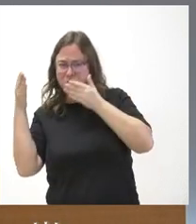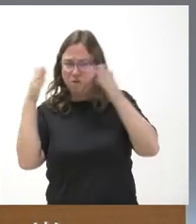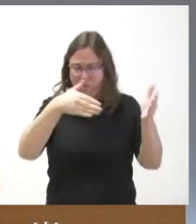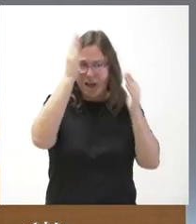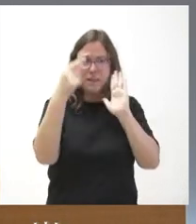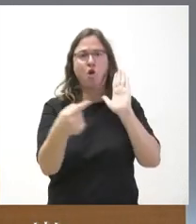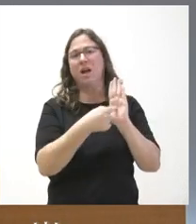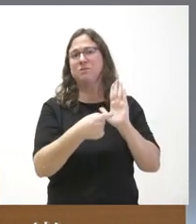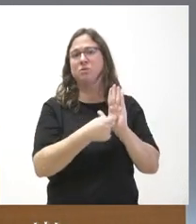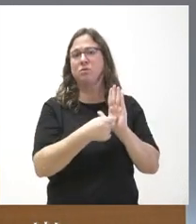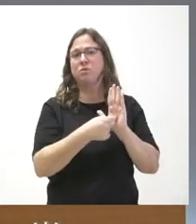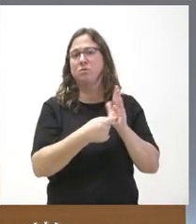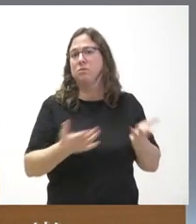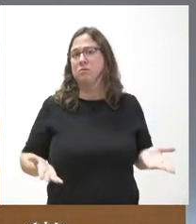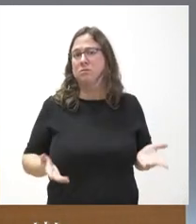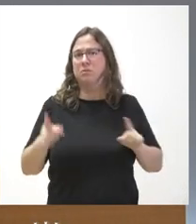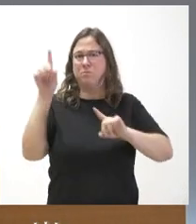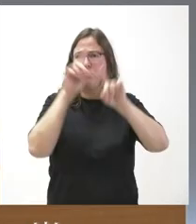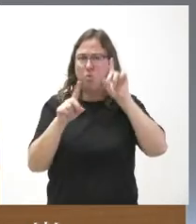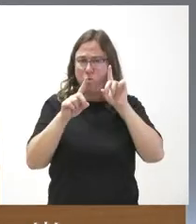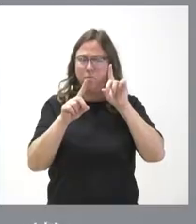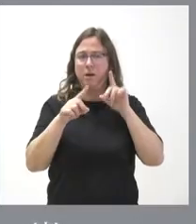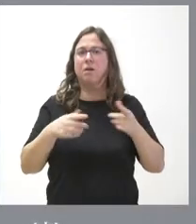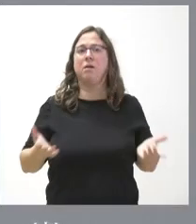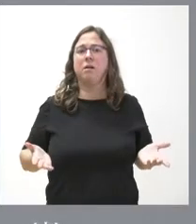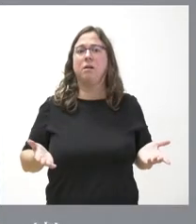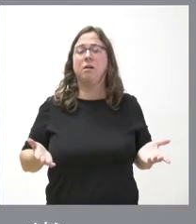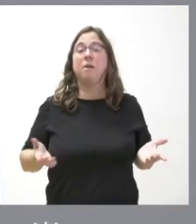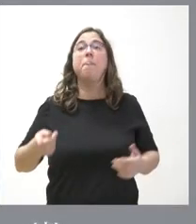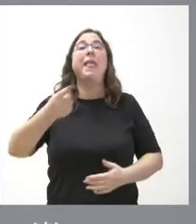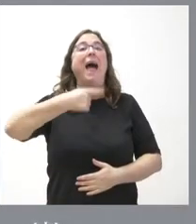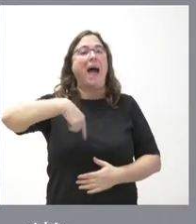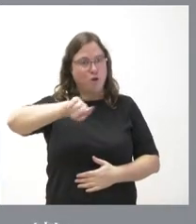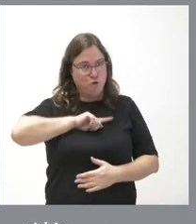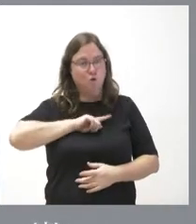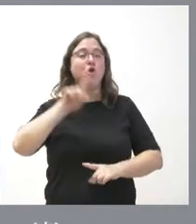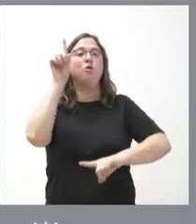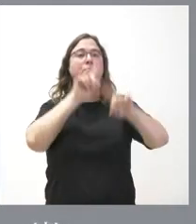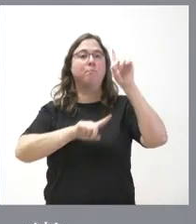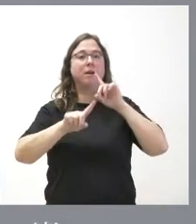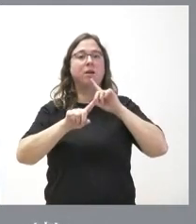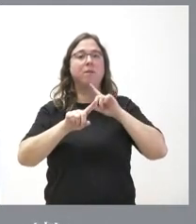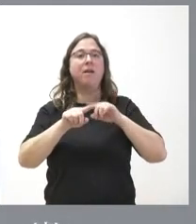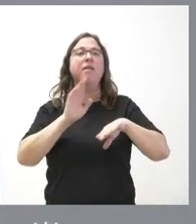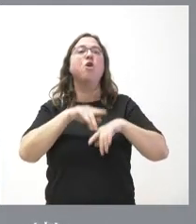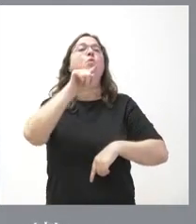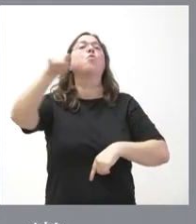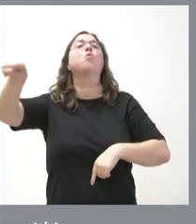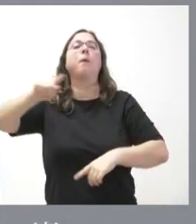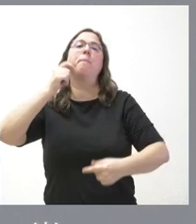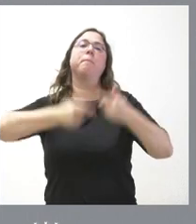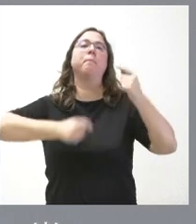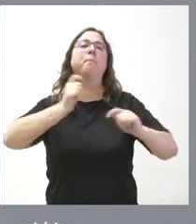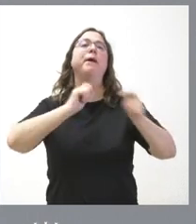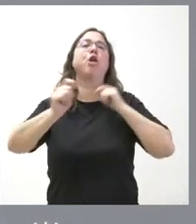a esto que es lo que preocupa inquieta a muchísima gente nos preocupa que señale a periodistas que hable de que los periodistas